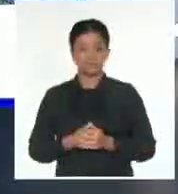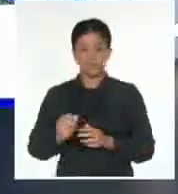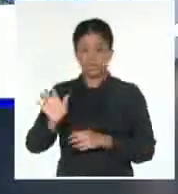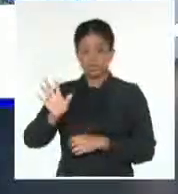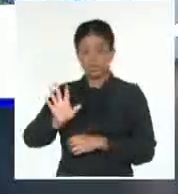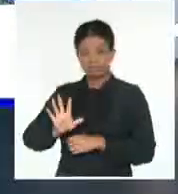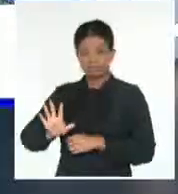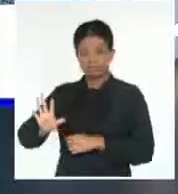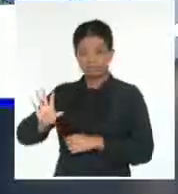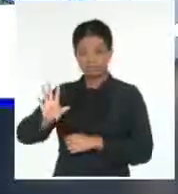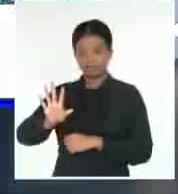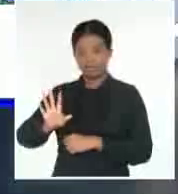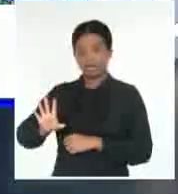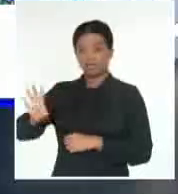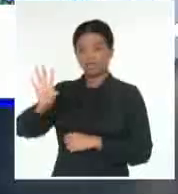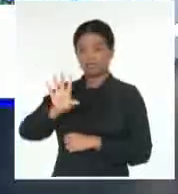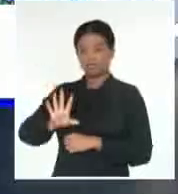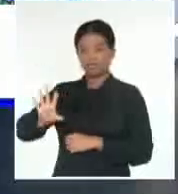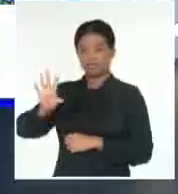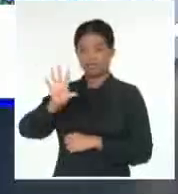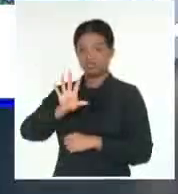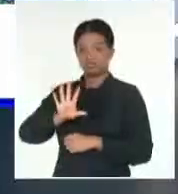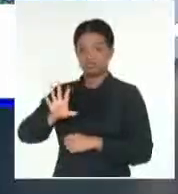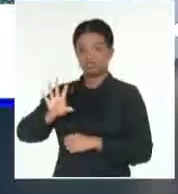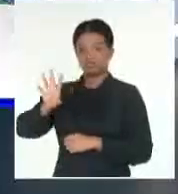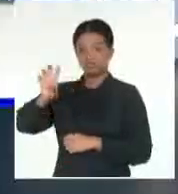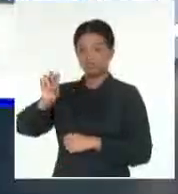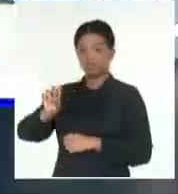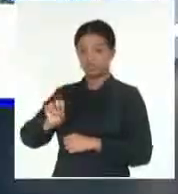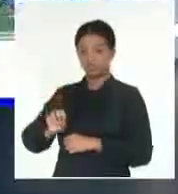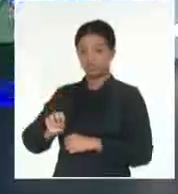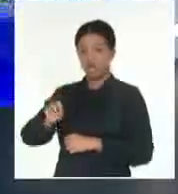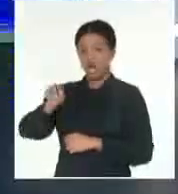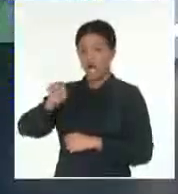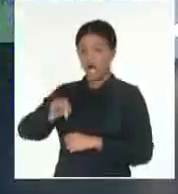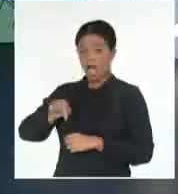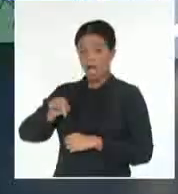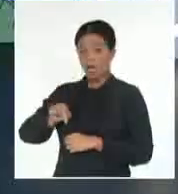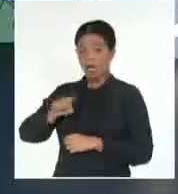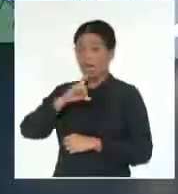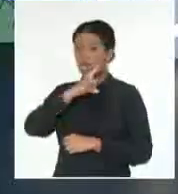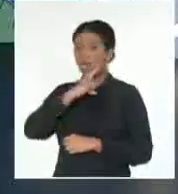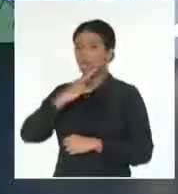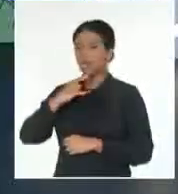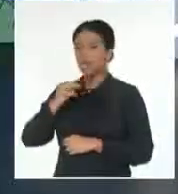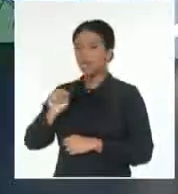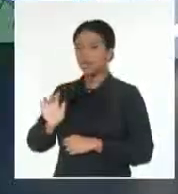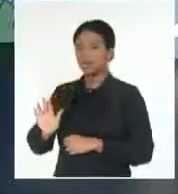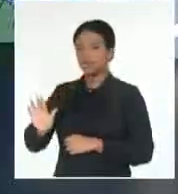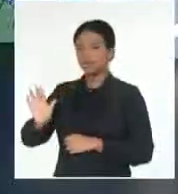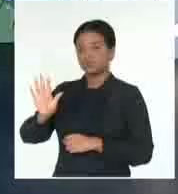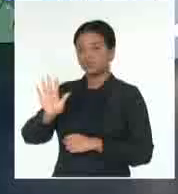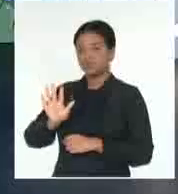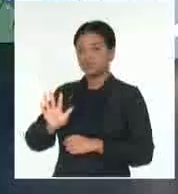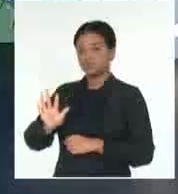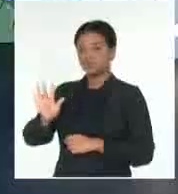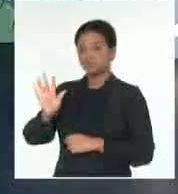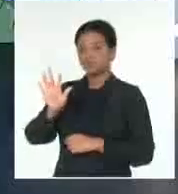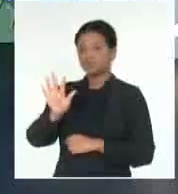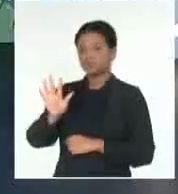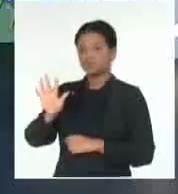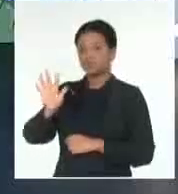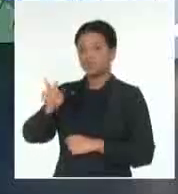al suroeste, pero ahora con poco movimiento va a ir después hacia el norte, hacia el